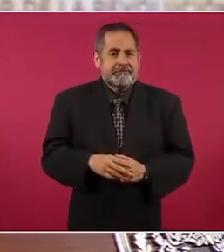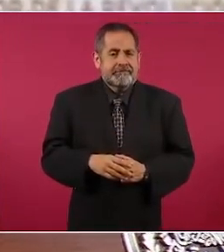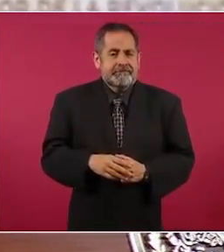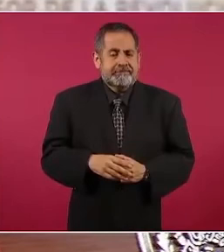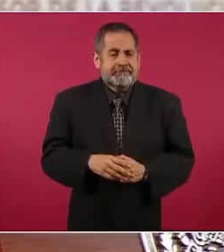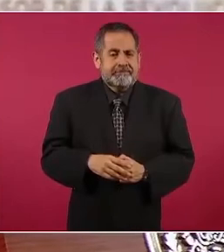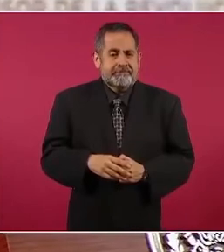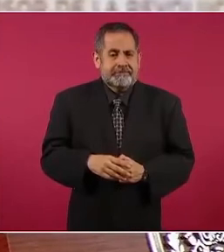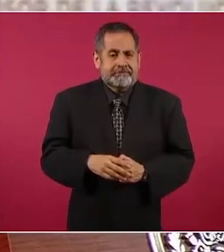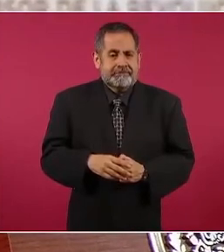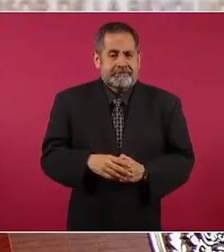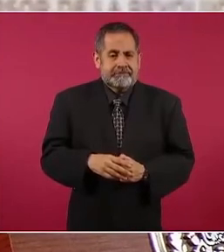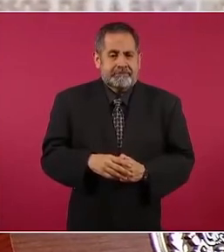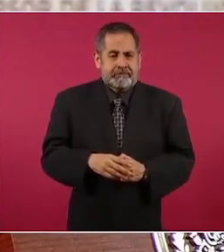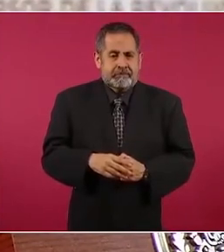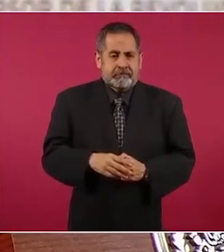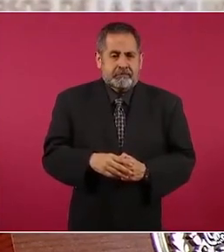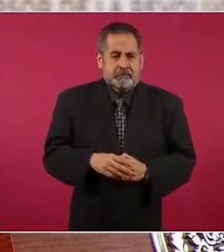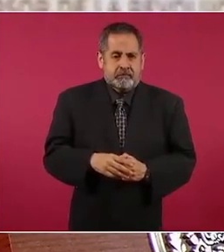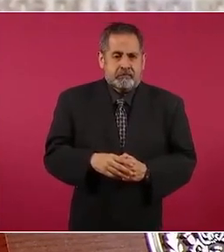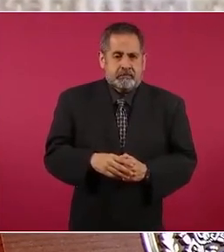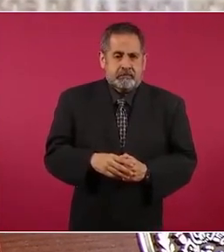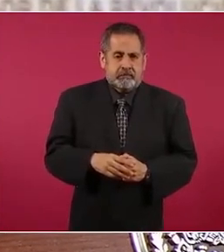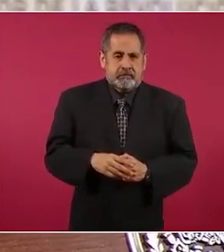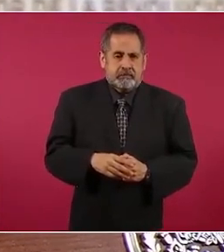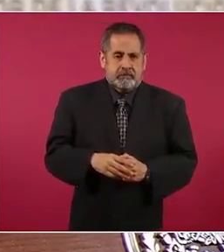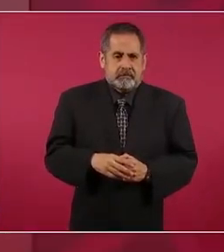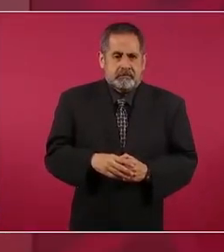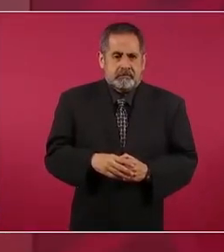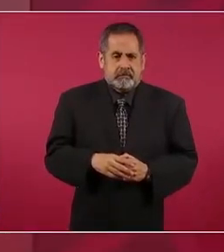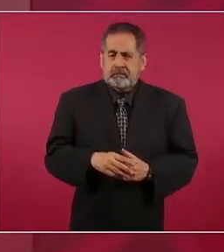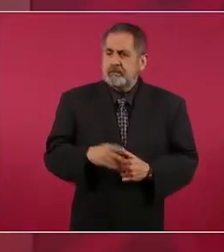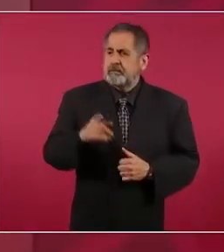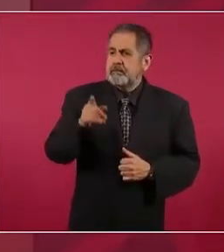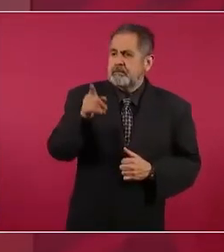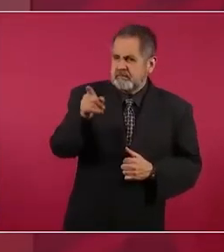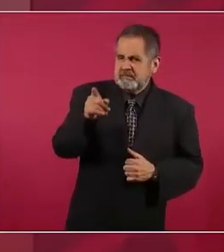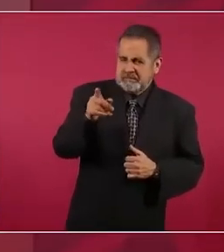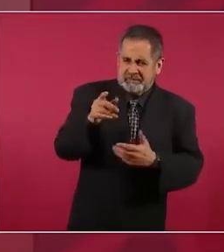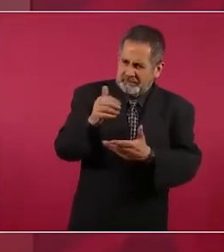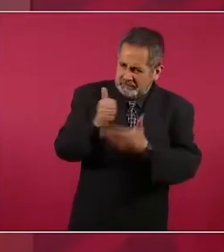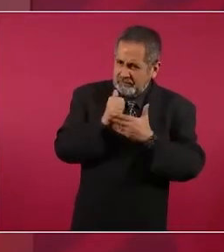decline MIT